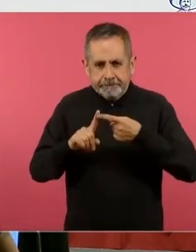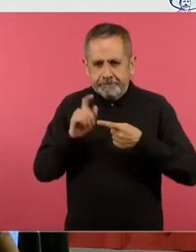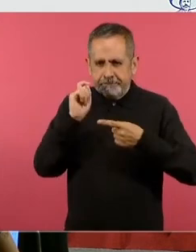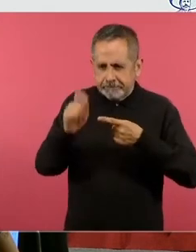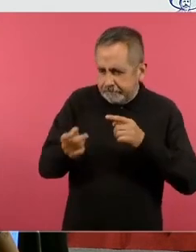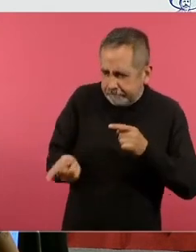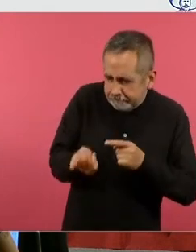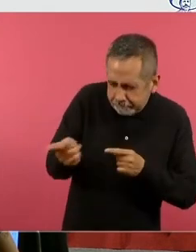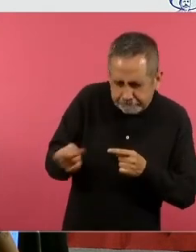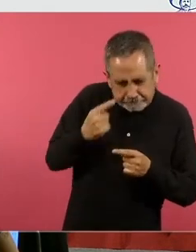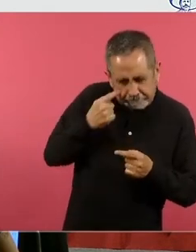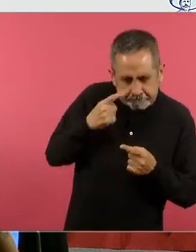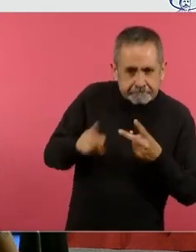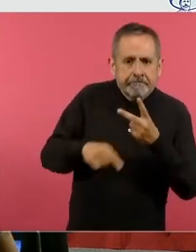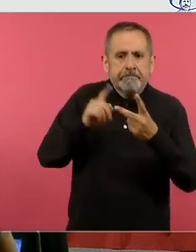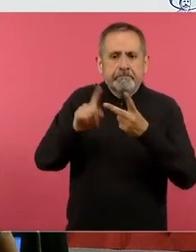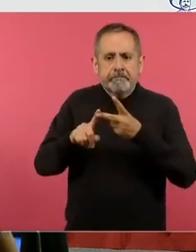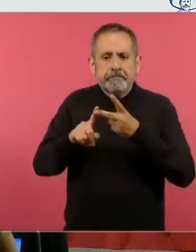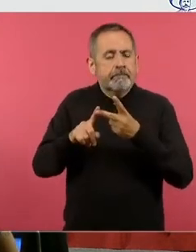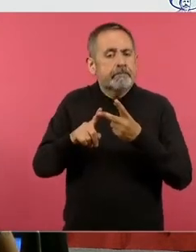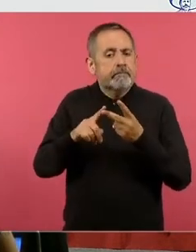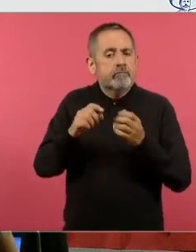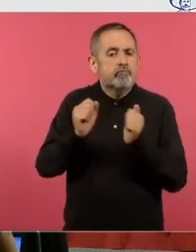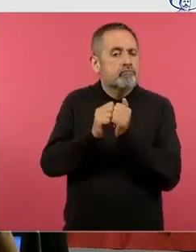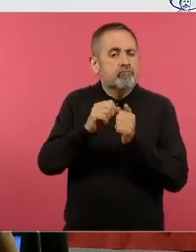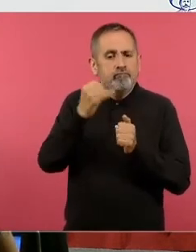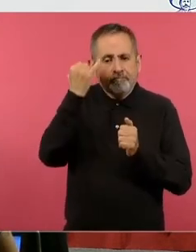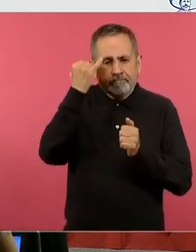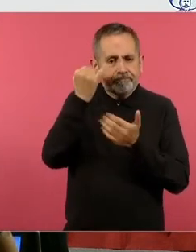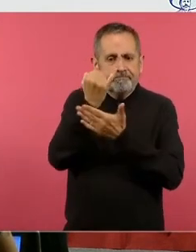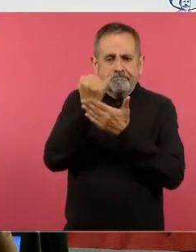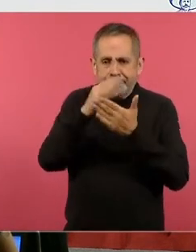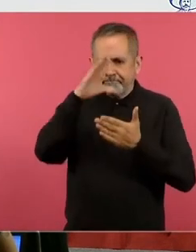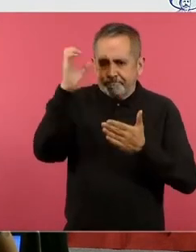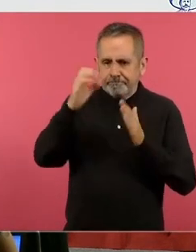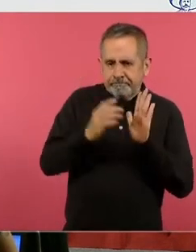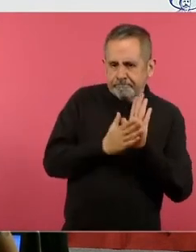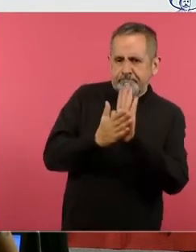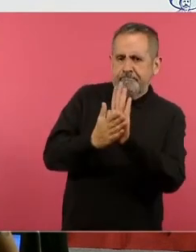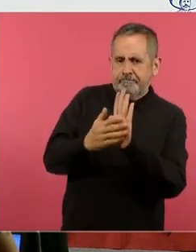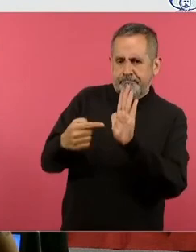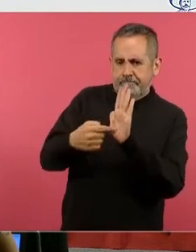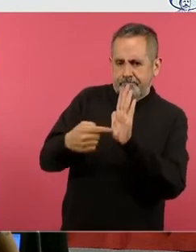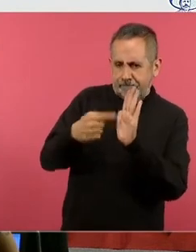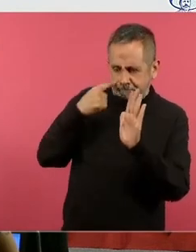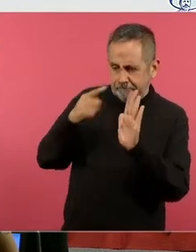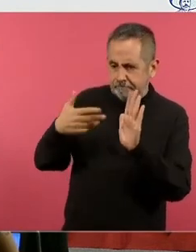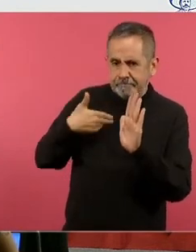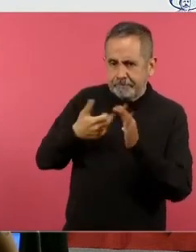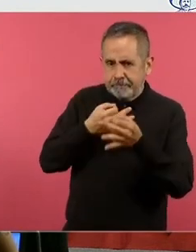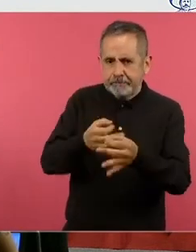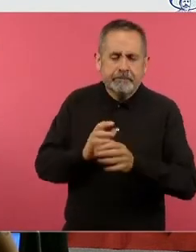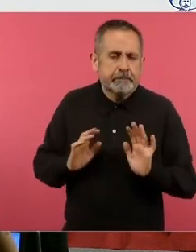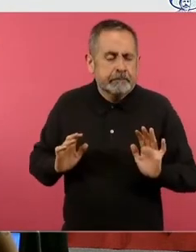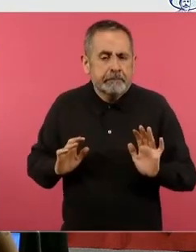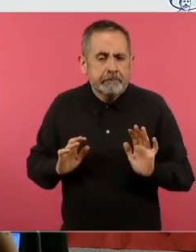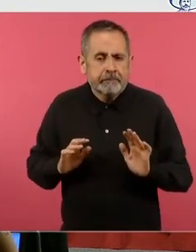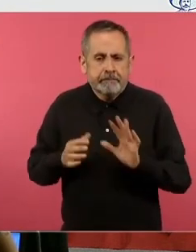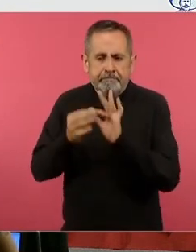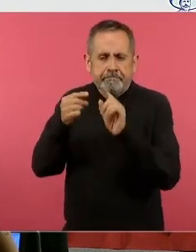es este imágenes que ayuden de alguna manera a ser atractivo el trabajo no me quiero